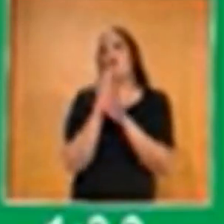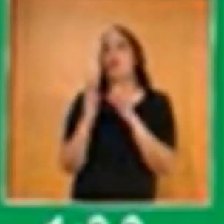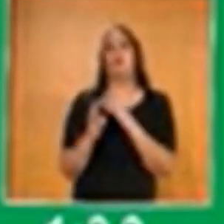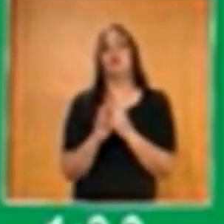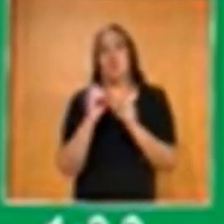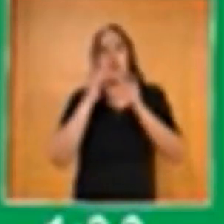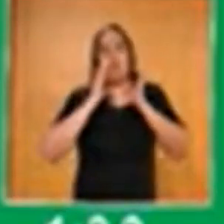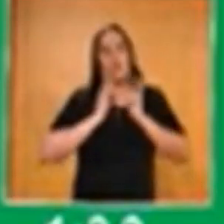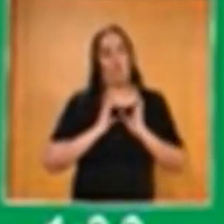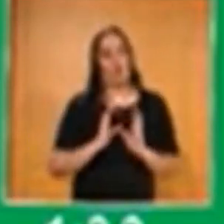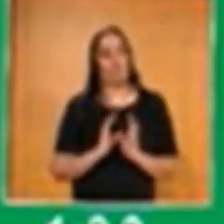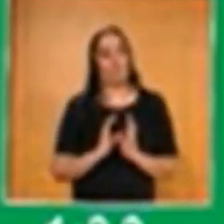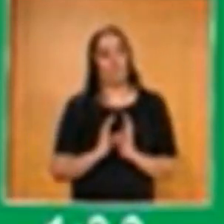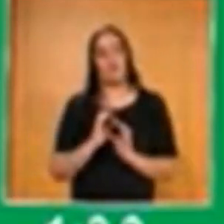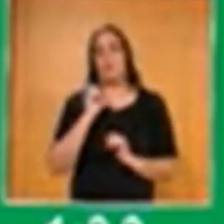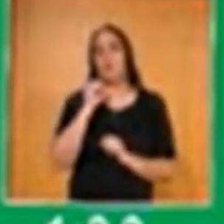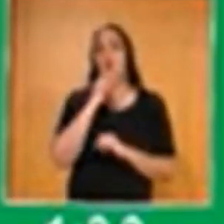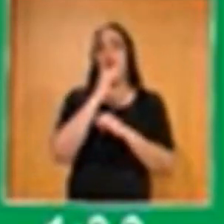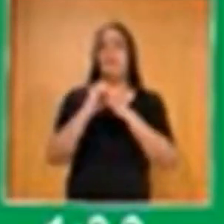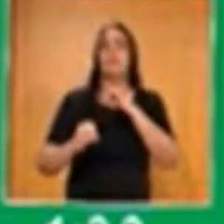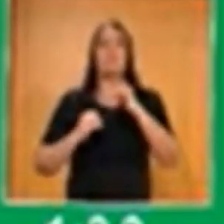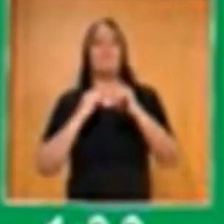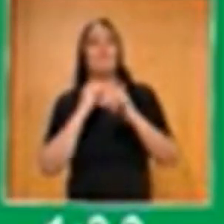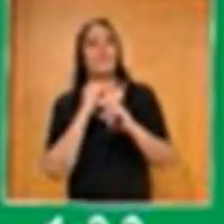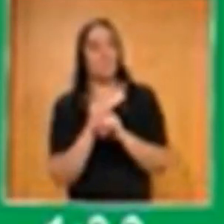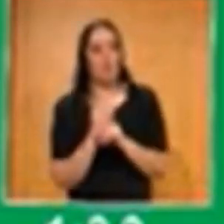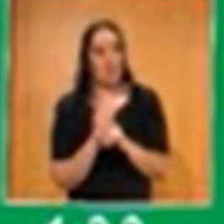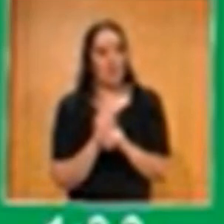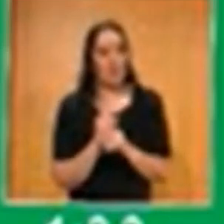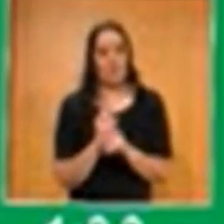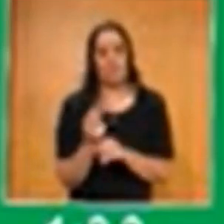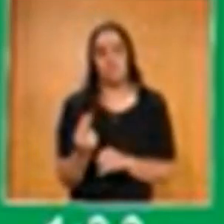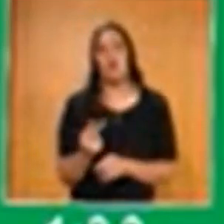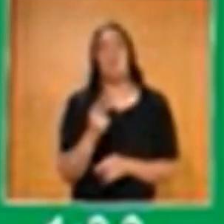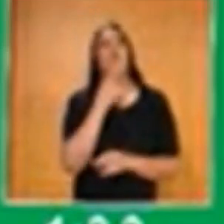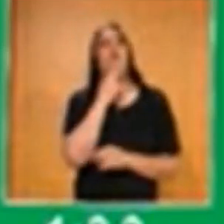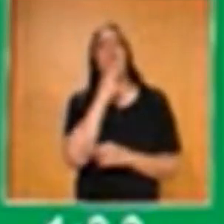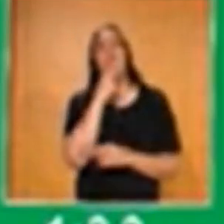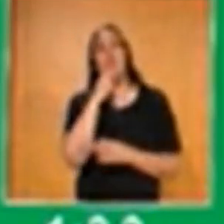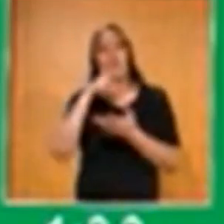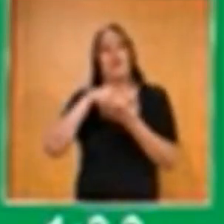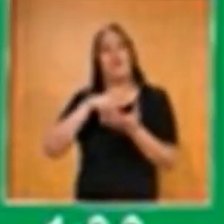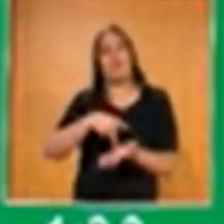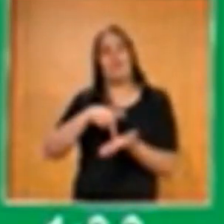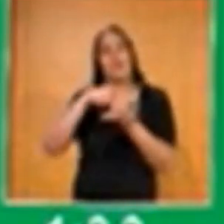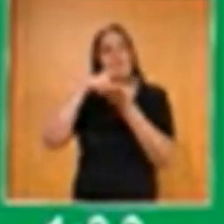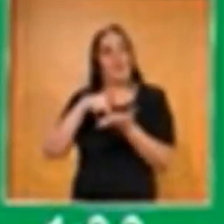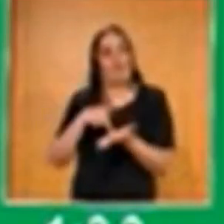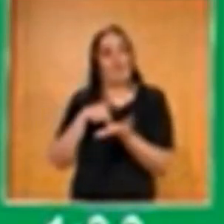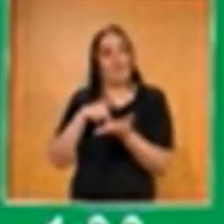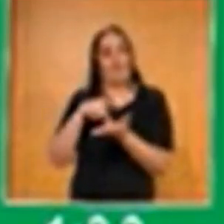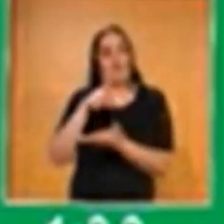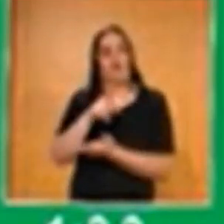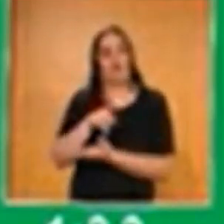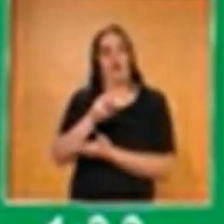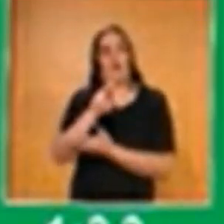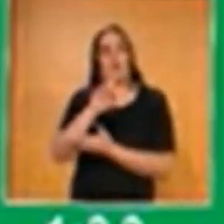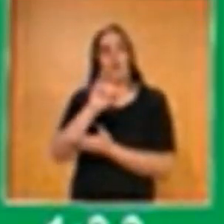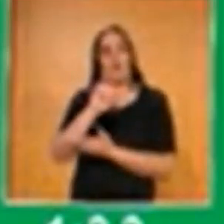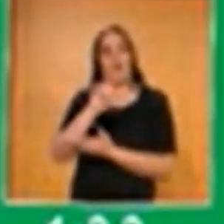Dentro del sistema internacional, su unidad es el kilogramo, con su abreviación